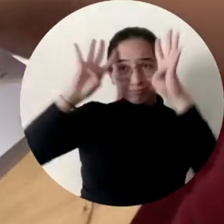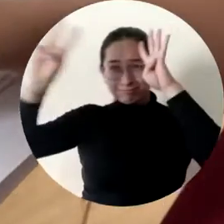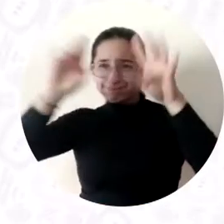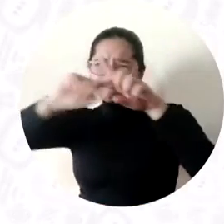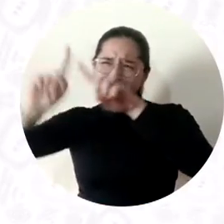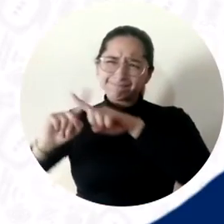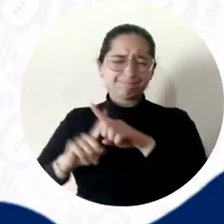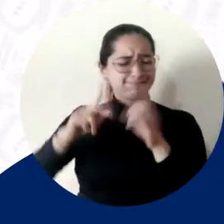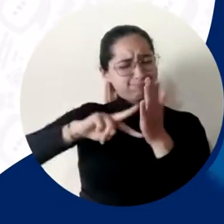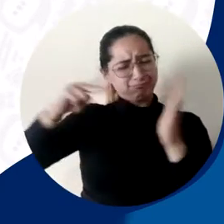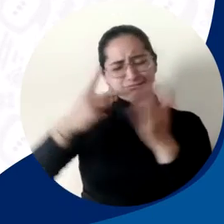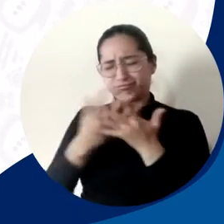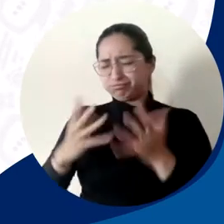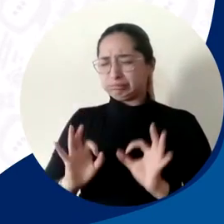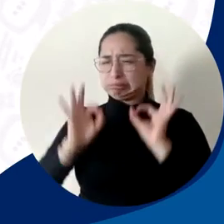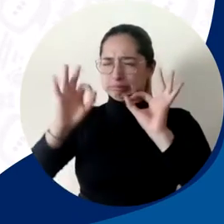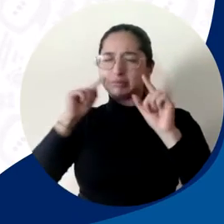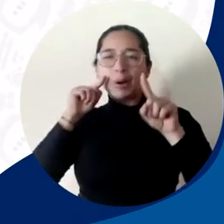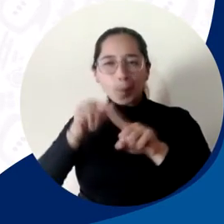artística.